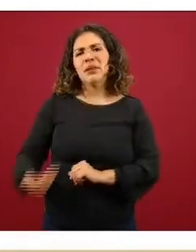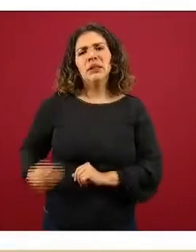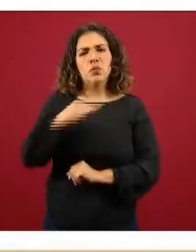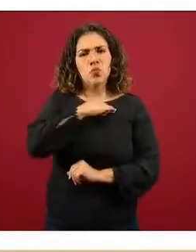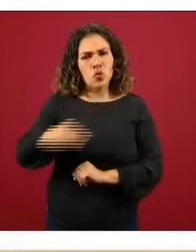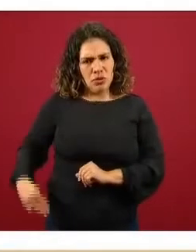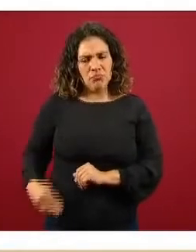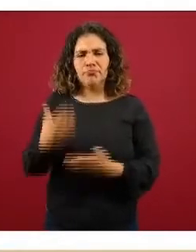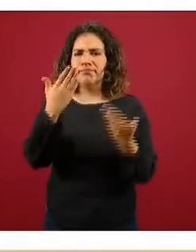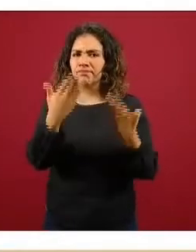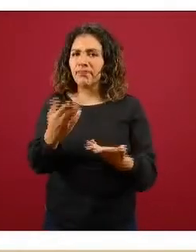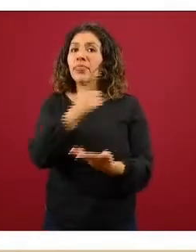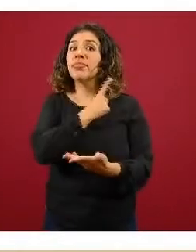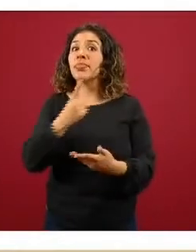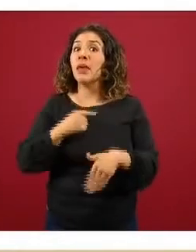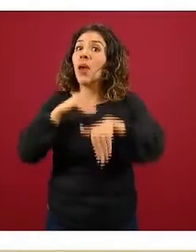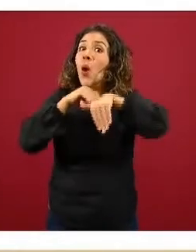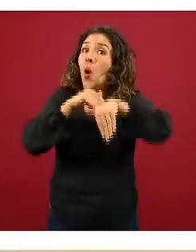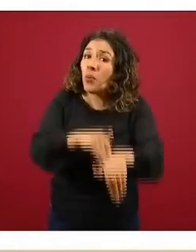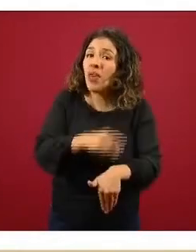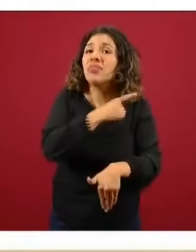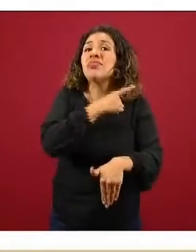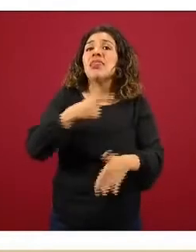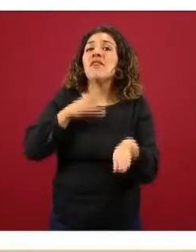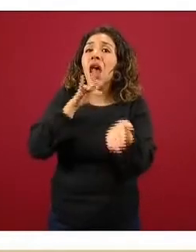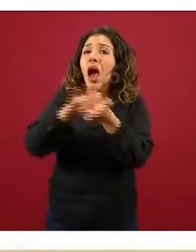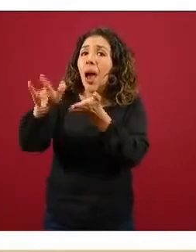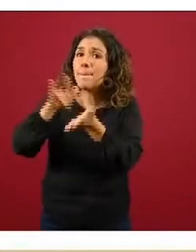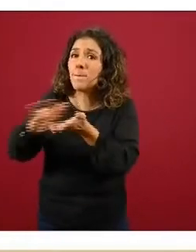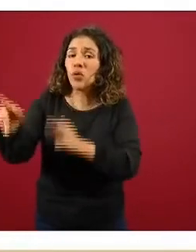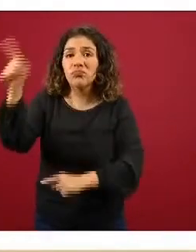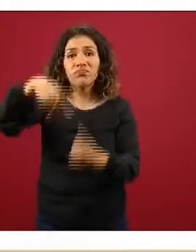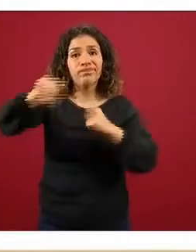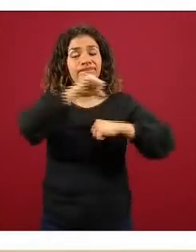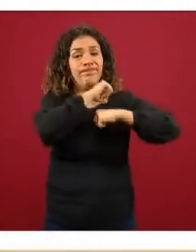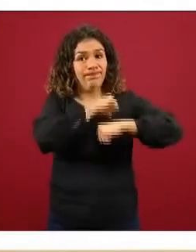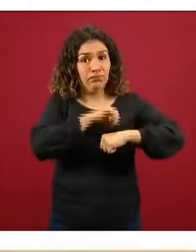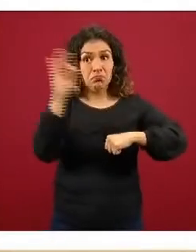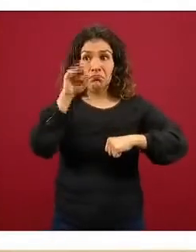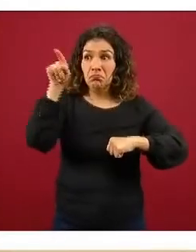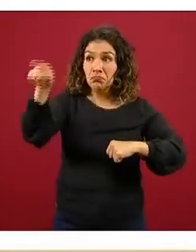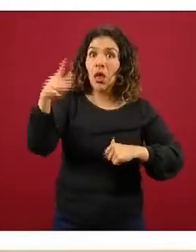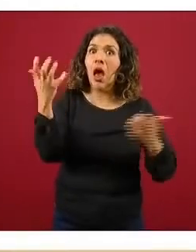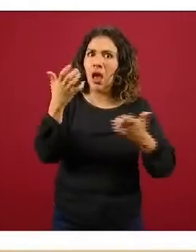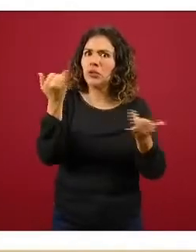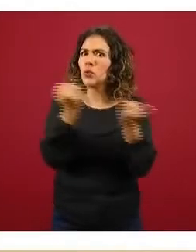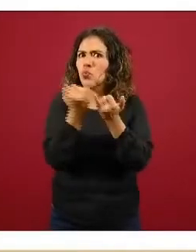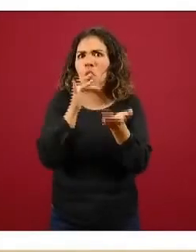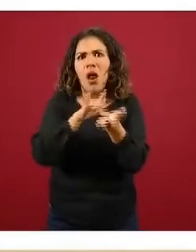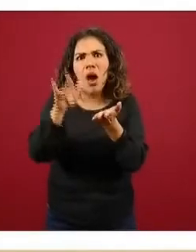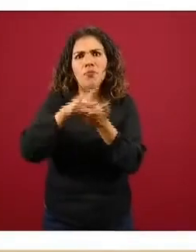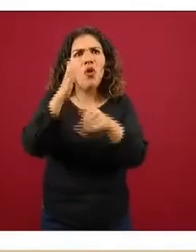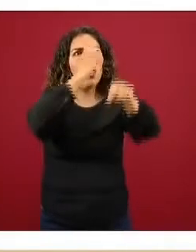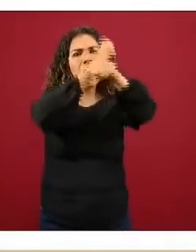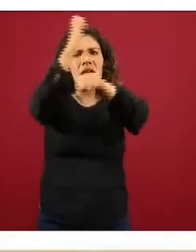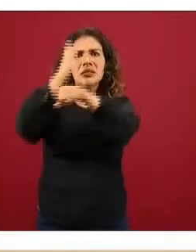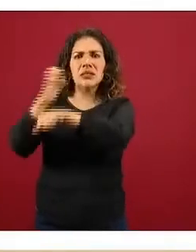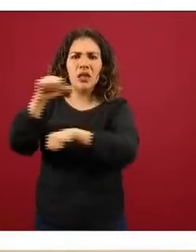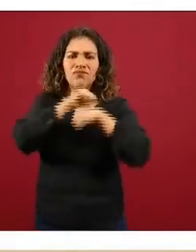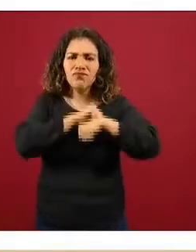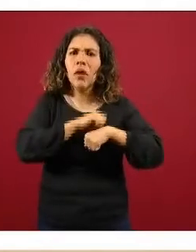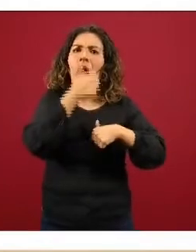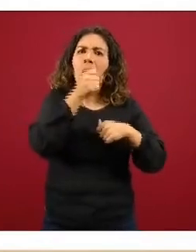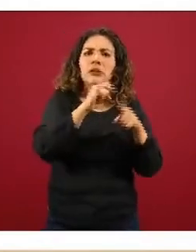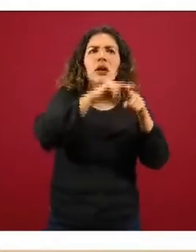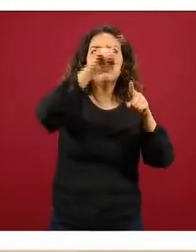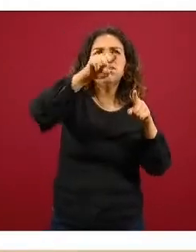municipales. Hay que hacer caso, hay que apoyar a las autoridades municipales, las autoridades municipales están apoyando a las autoridades estatales y así